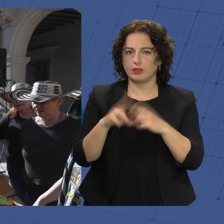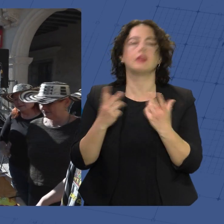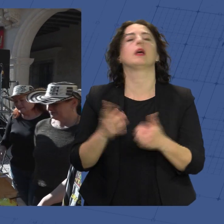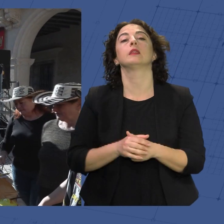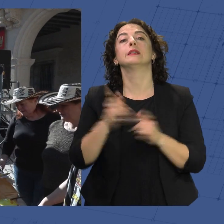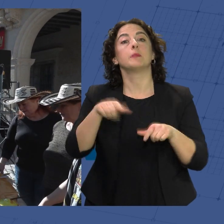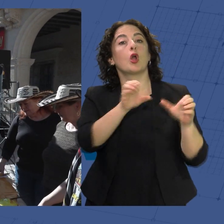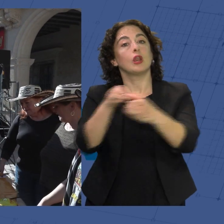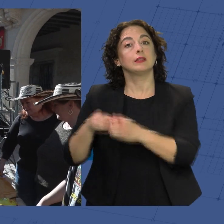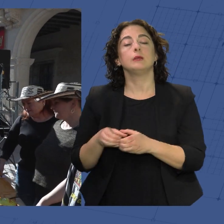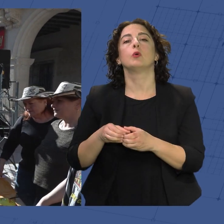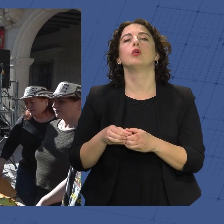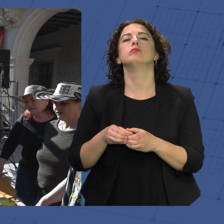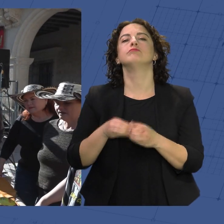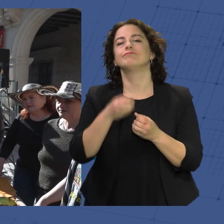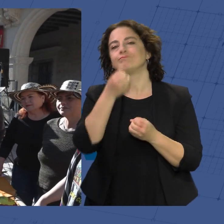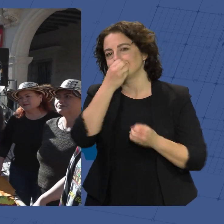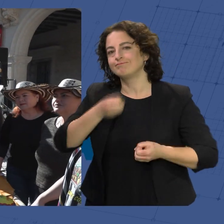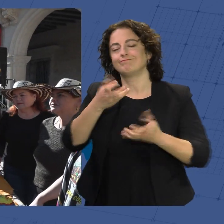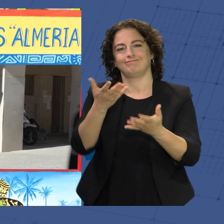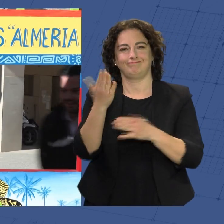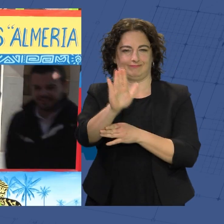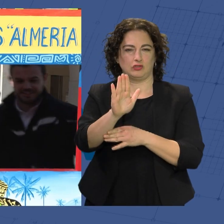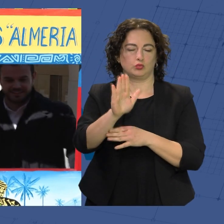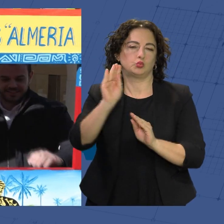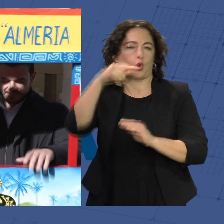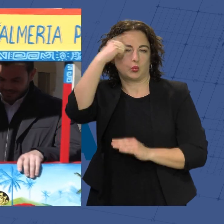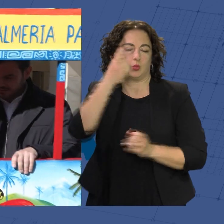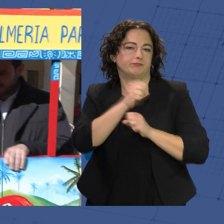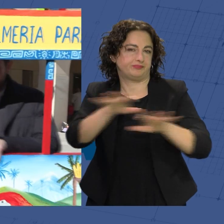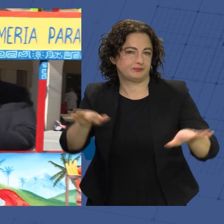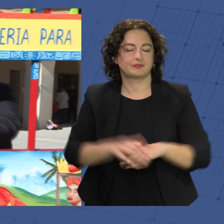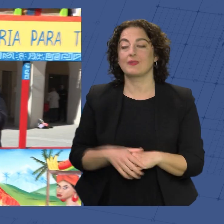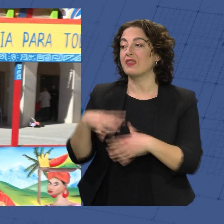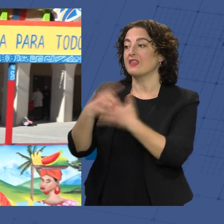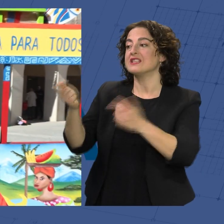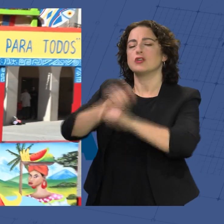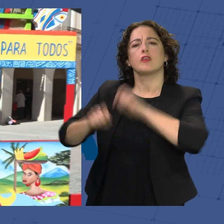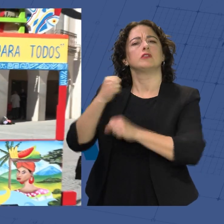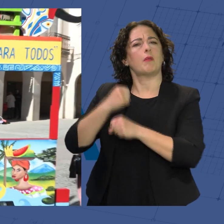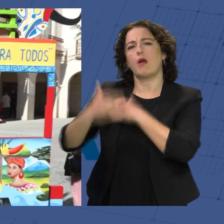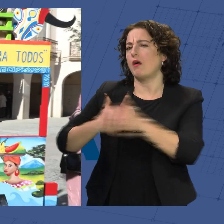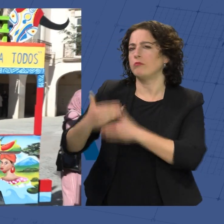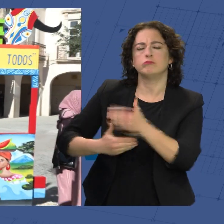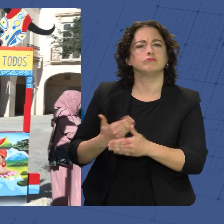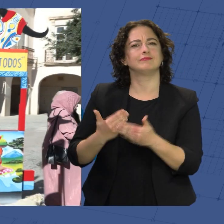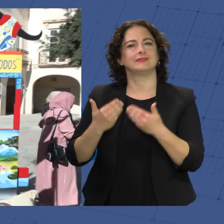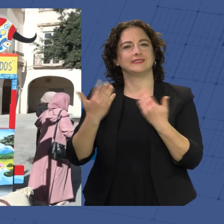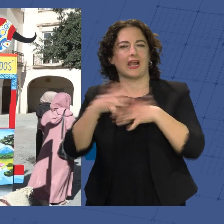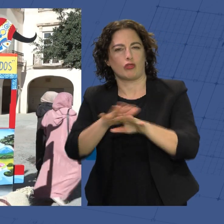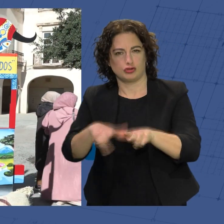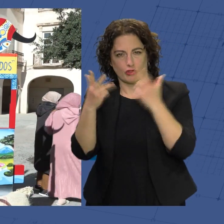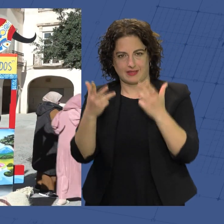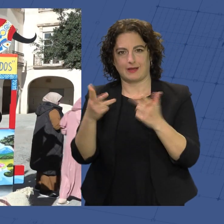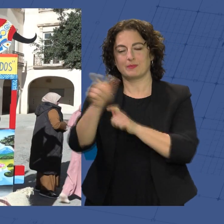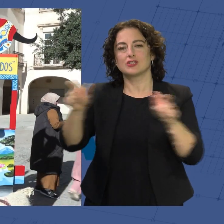colectivos han dado a conocer parte de su folclore. Son 16 asociaciones que trabajan incansablemente por la integración social de